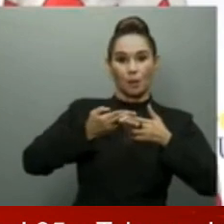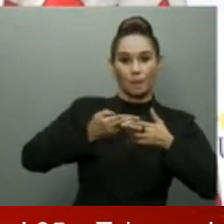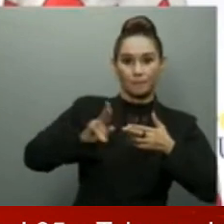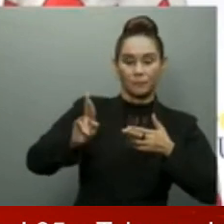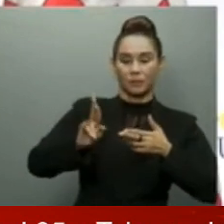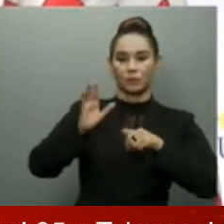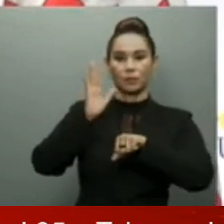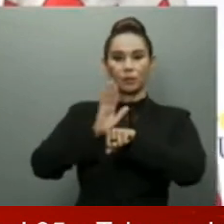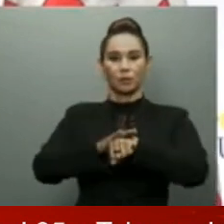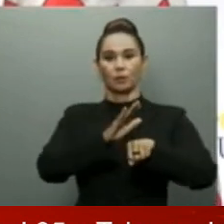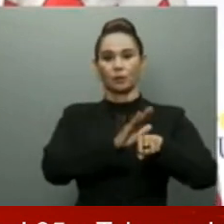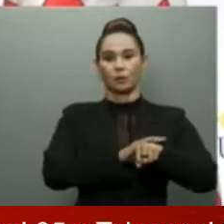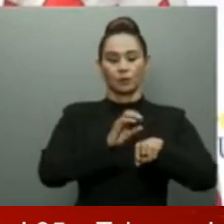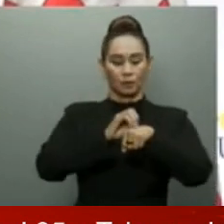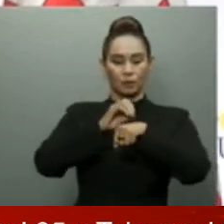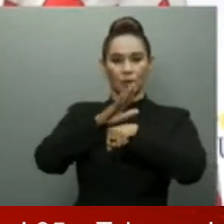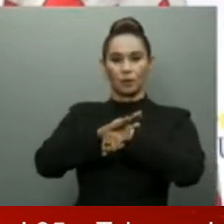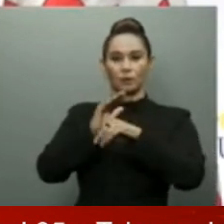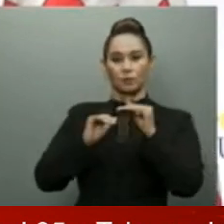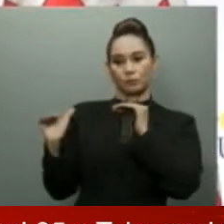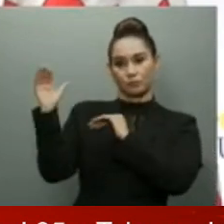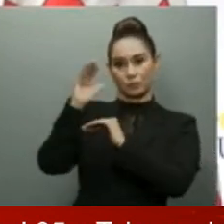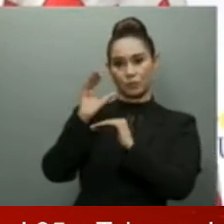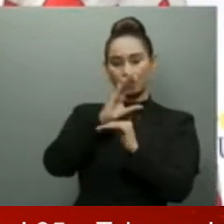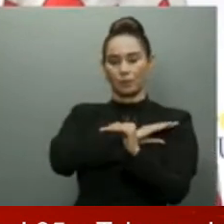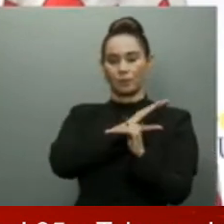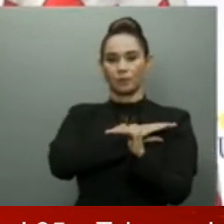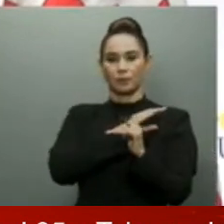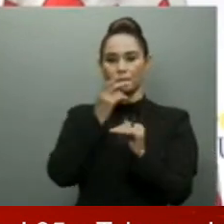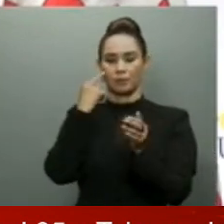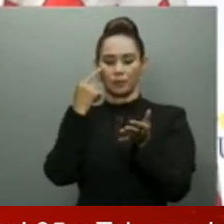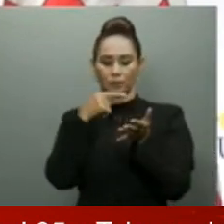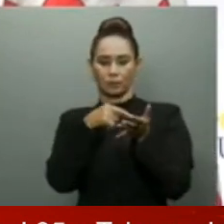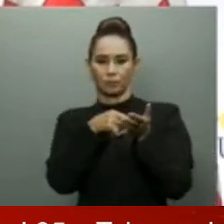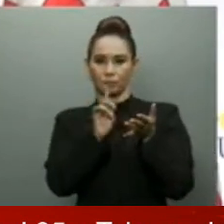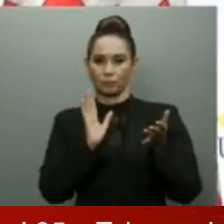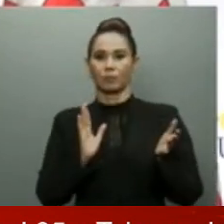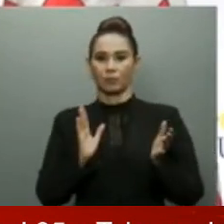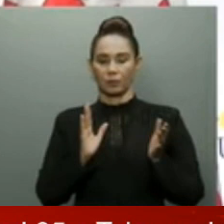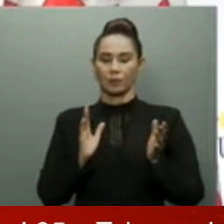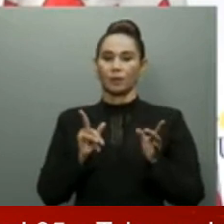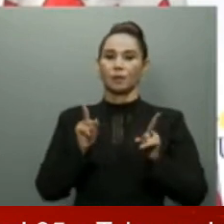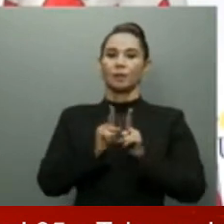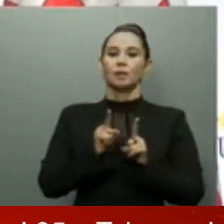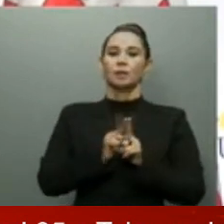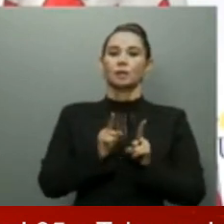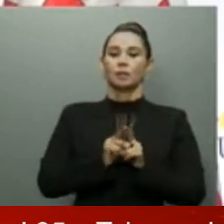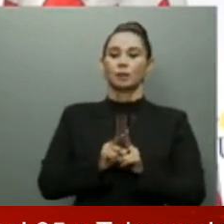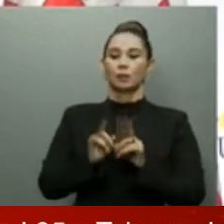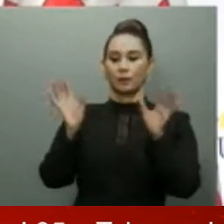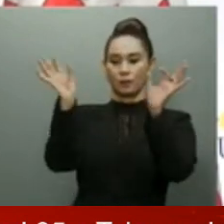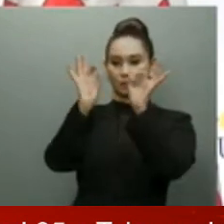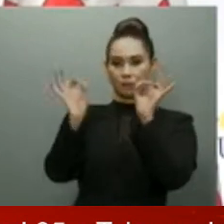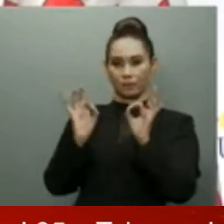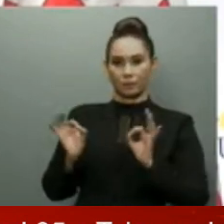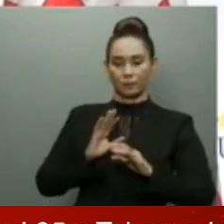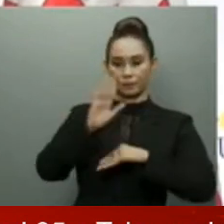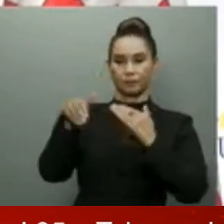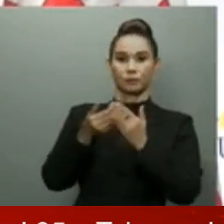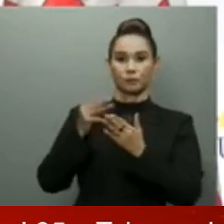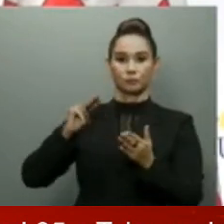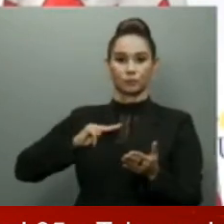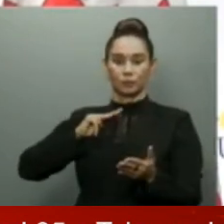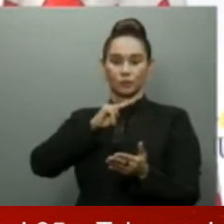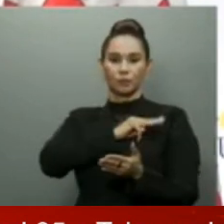al Consejo Superior Policial para su aprobación y posteriormente formación de todos los miembros de la Policía Nacional